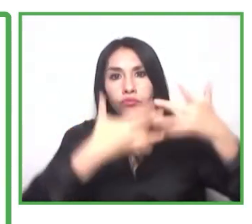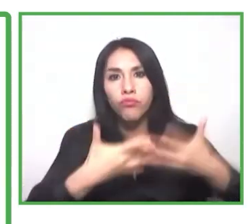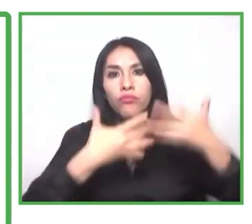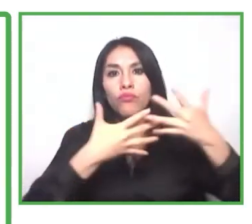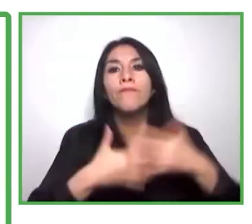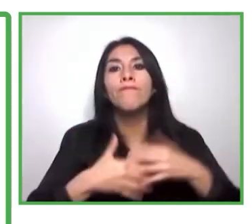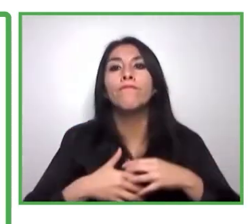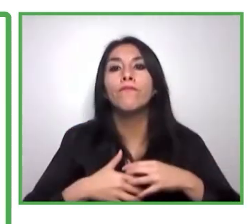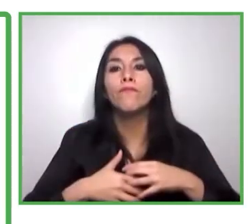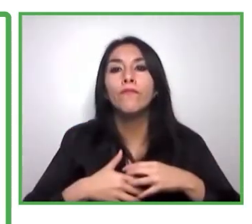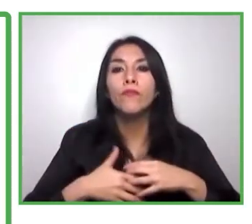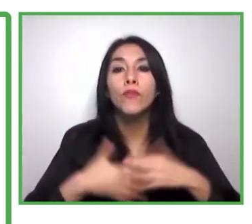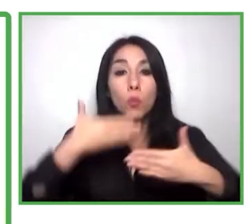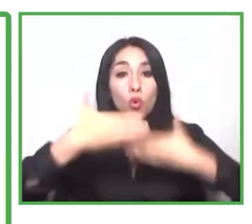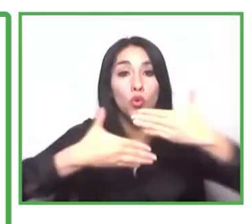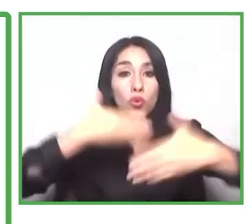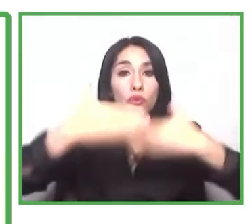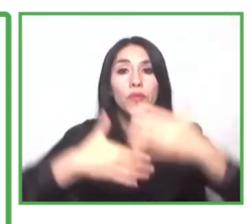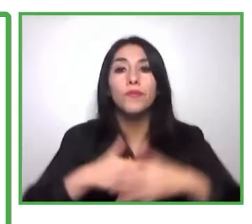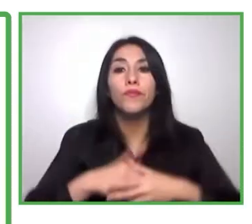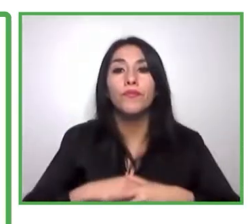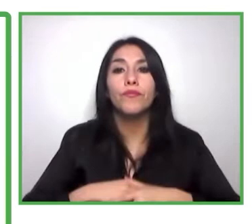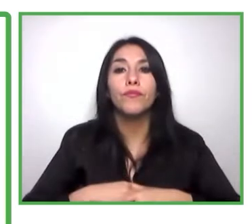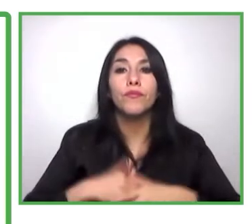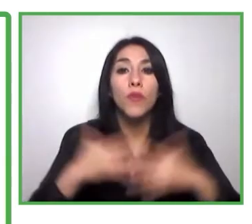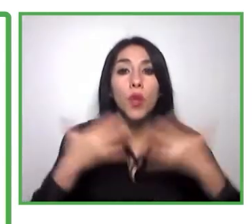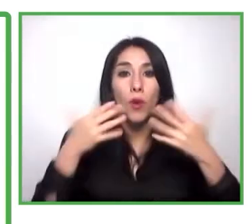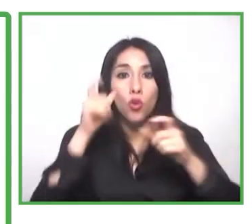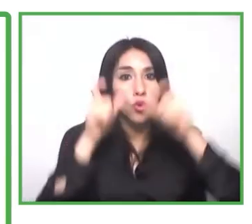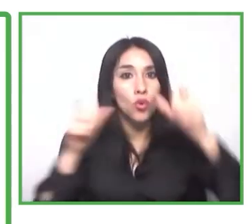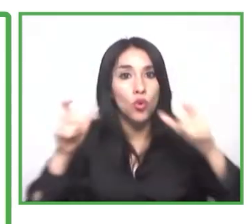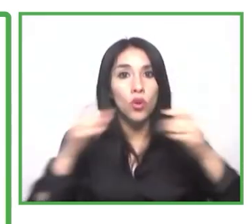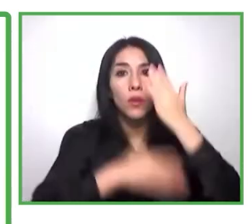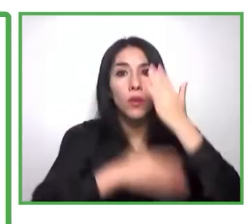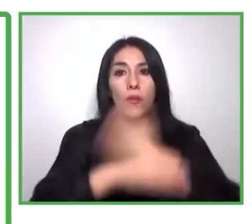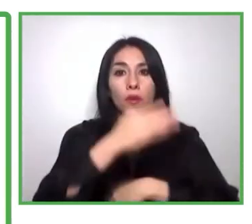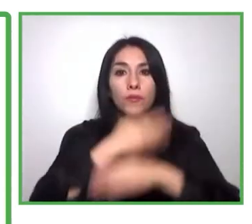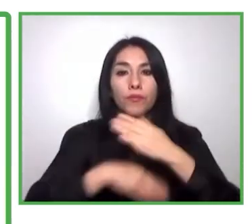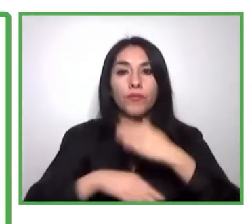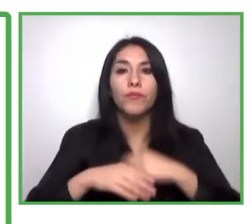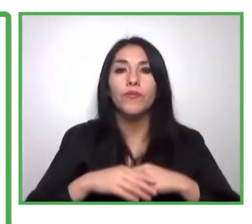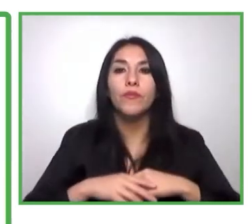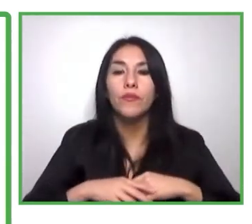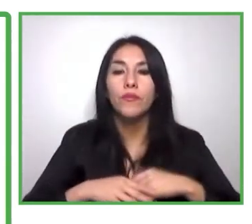discapacidad. Gabriela, bienvenida y adelante con la presentación.